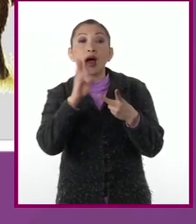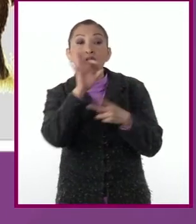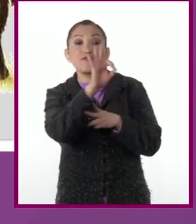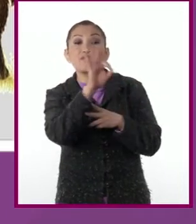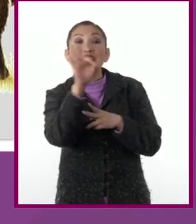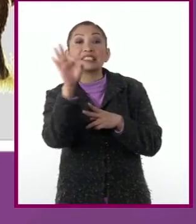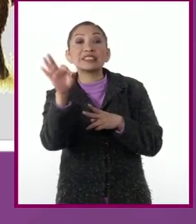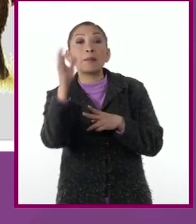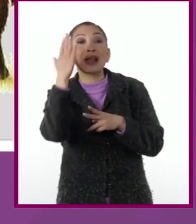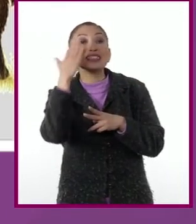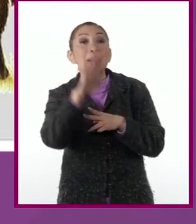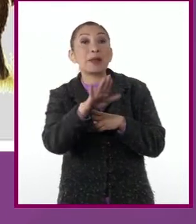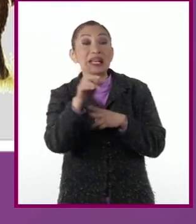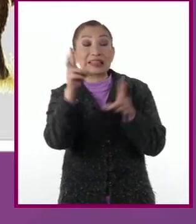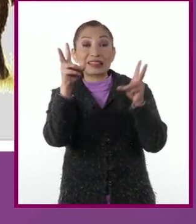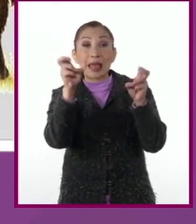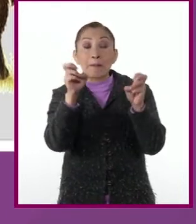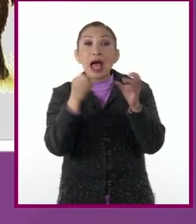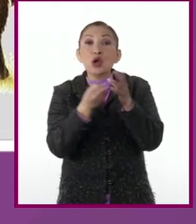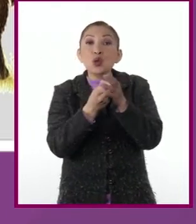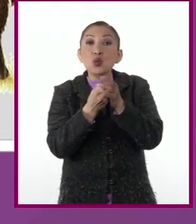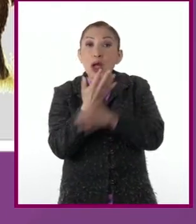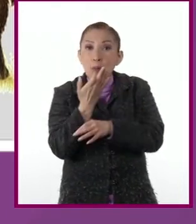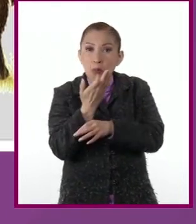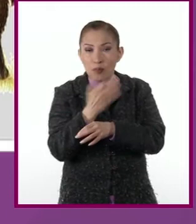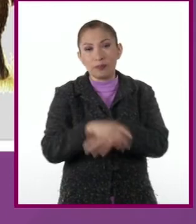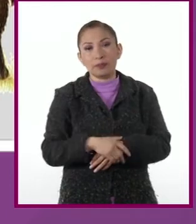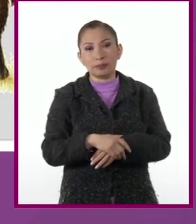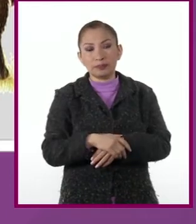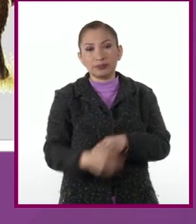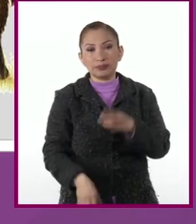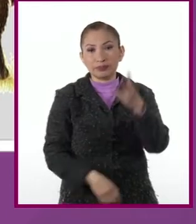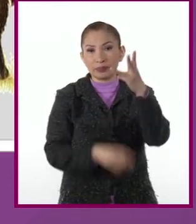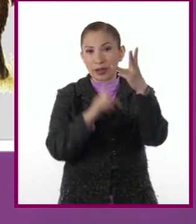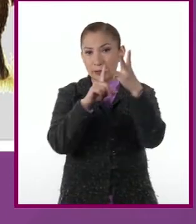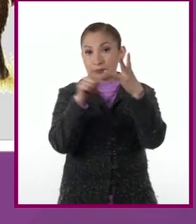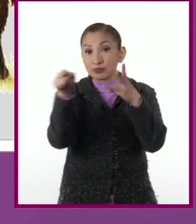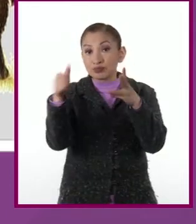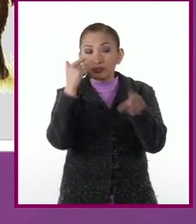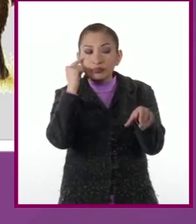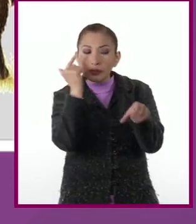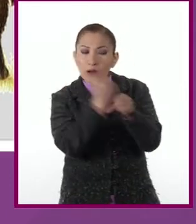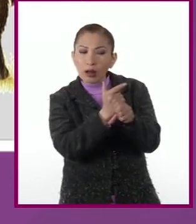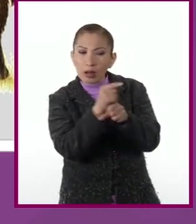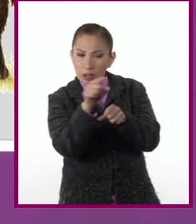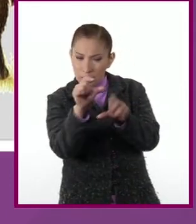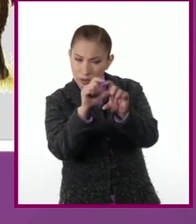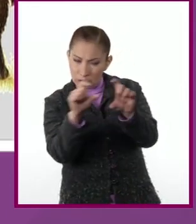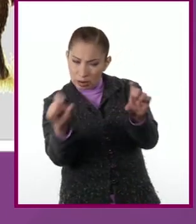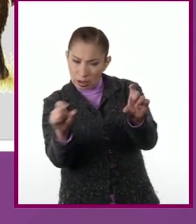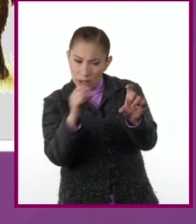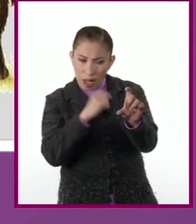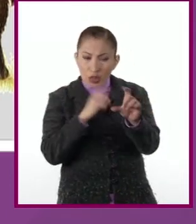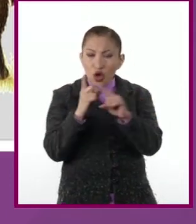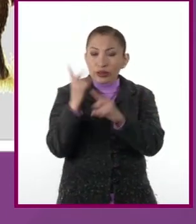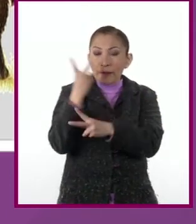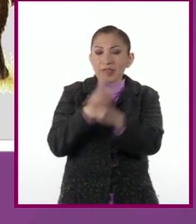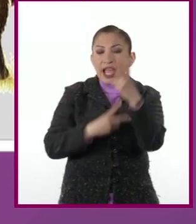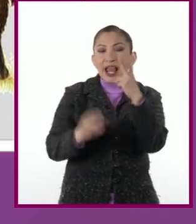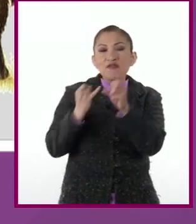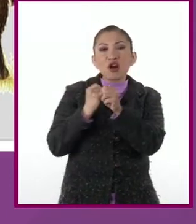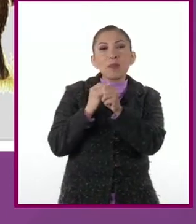fecha para saber si su contenido sigue vigente. Tercero, identifiquen si se cita la fuente de información